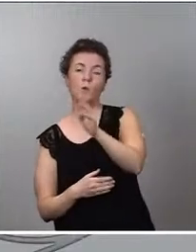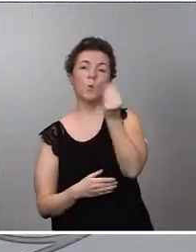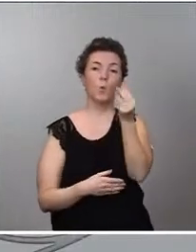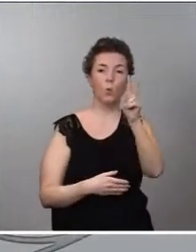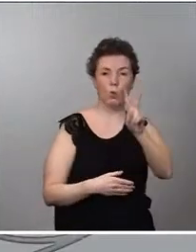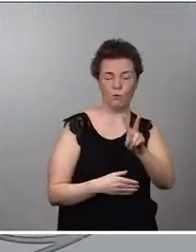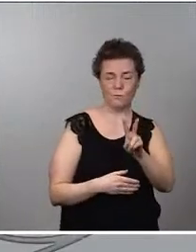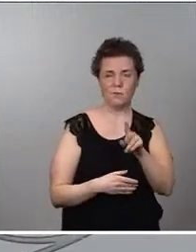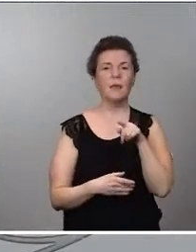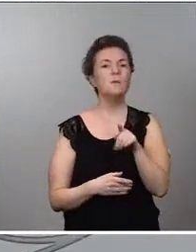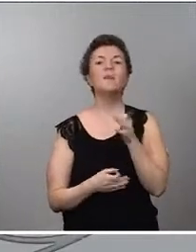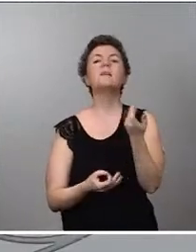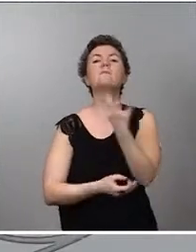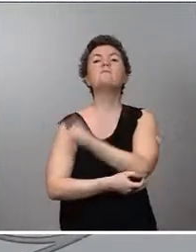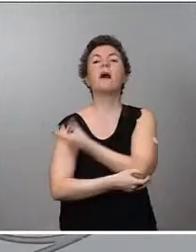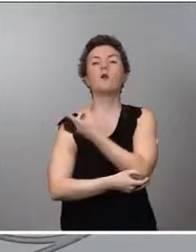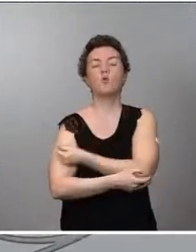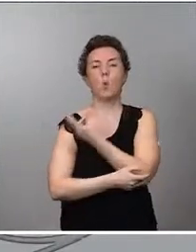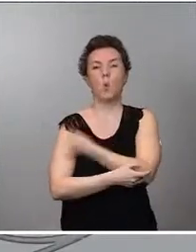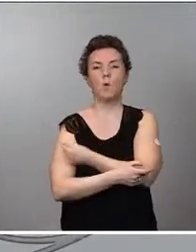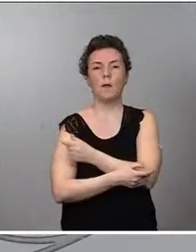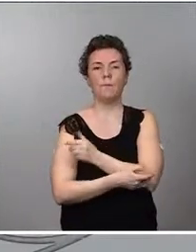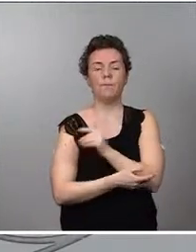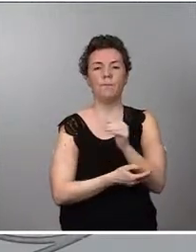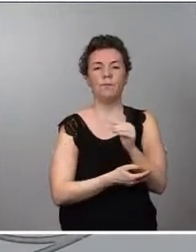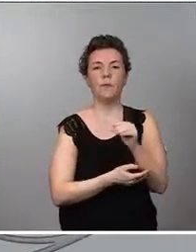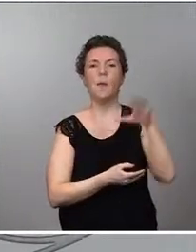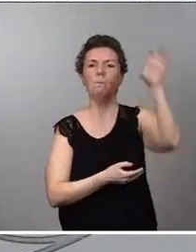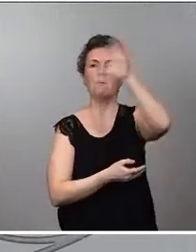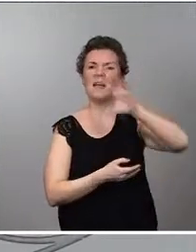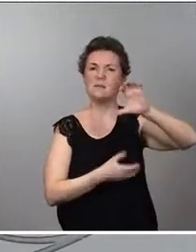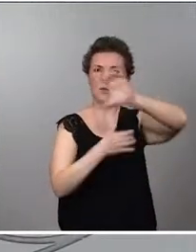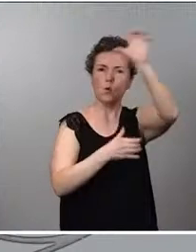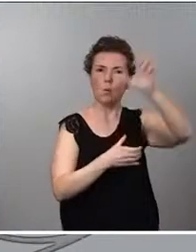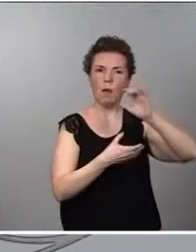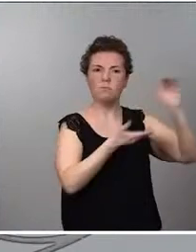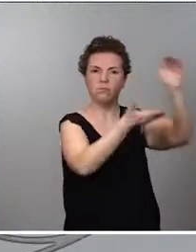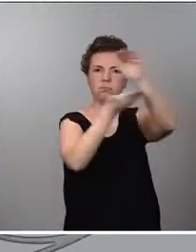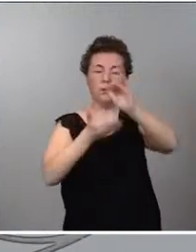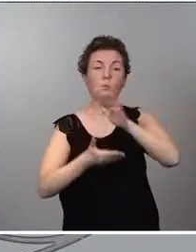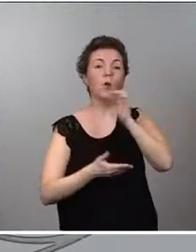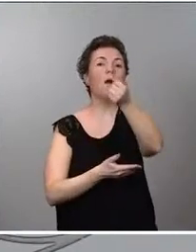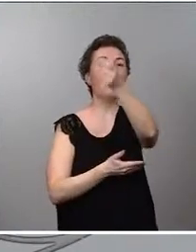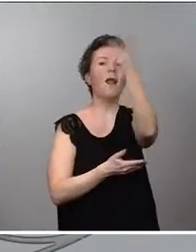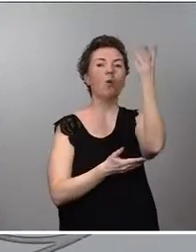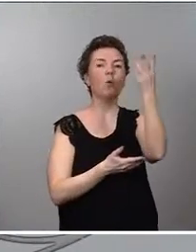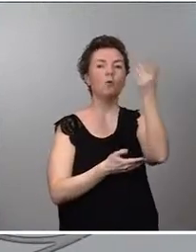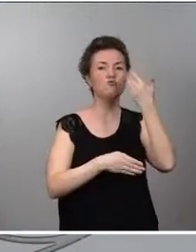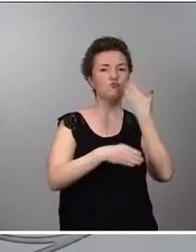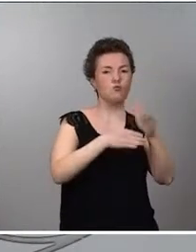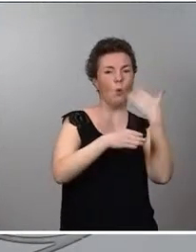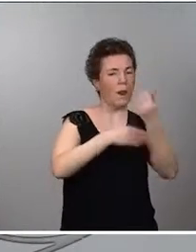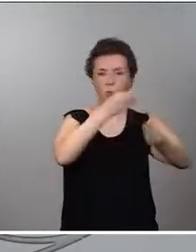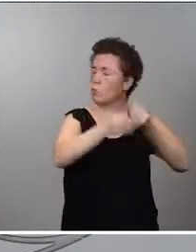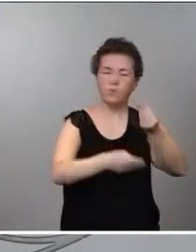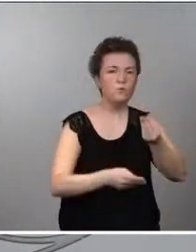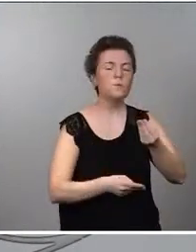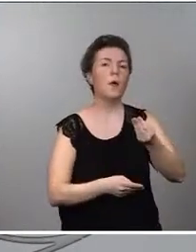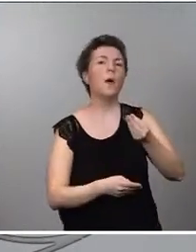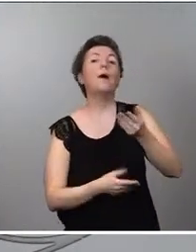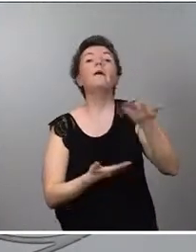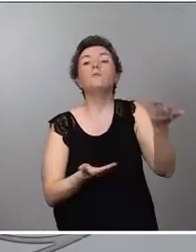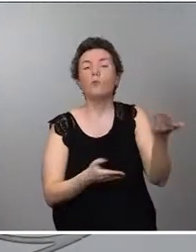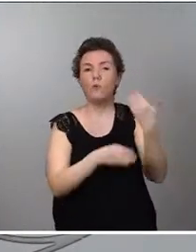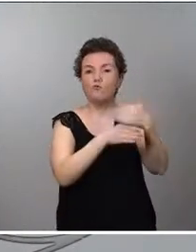vacunas que se han reasignado entre otros estados miembros, bien porque algunos de ellos tienen un stock que no iban a utilizar y entonces, pues se ha